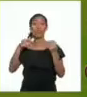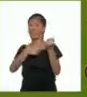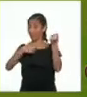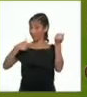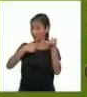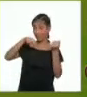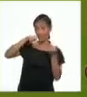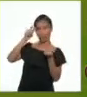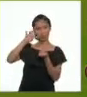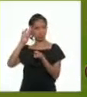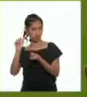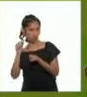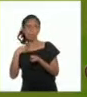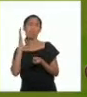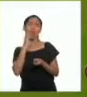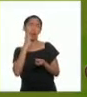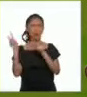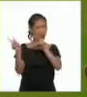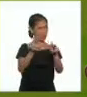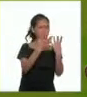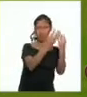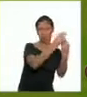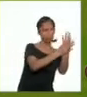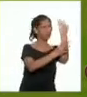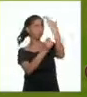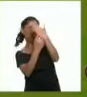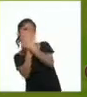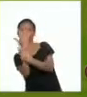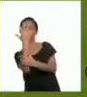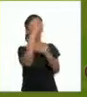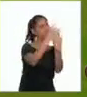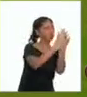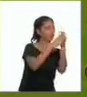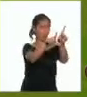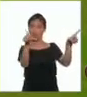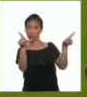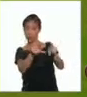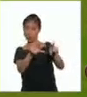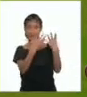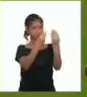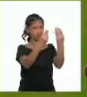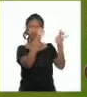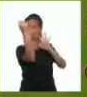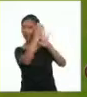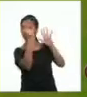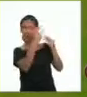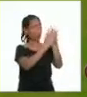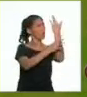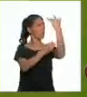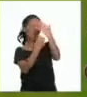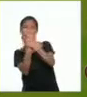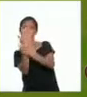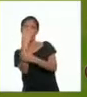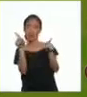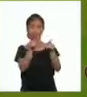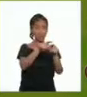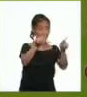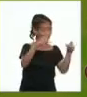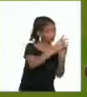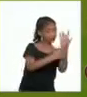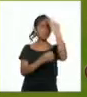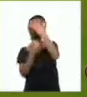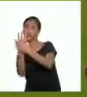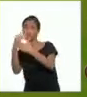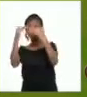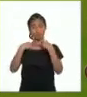mi mamá encontrará muchos árboles en el parque cultural bicentenario es un lugar lleno de arte actividades culturales y áreas verdes